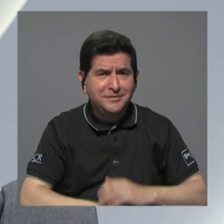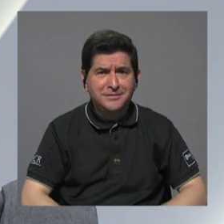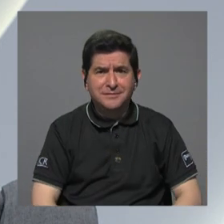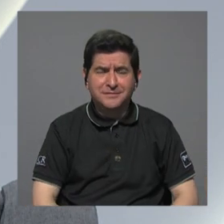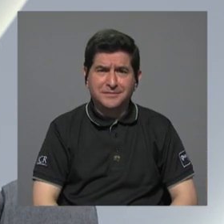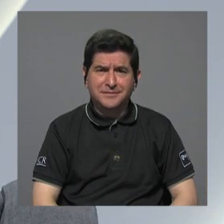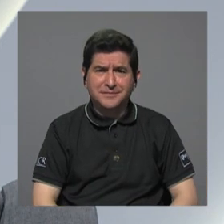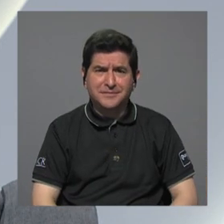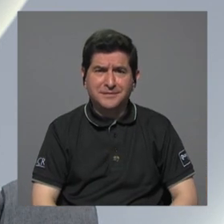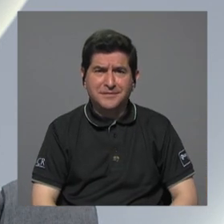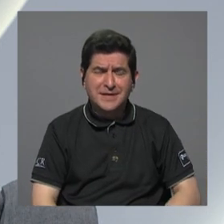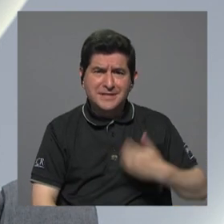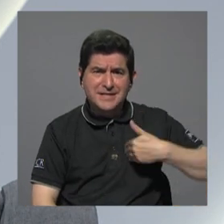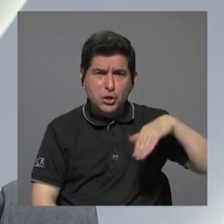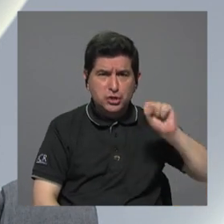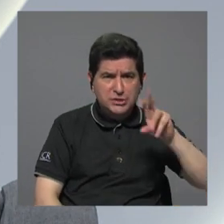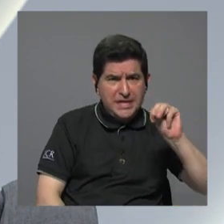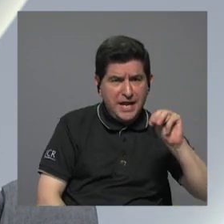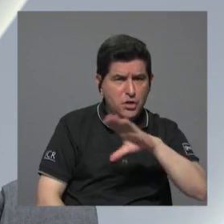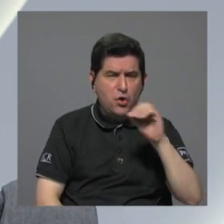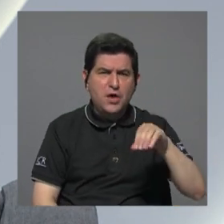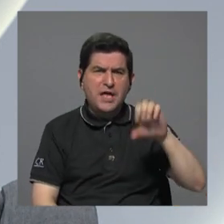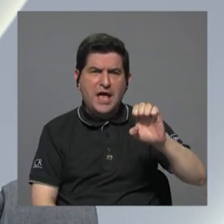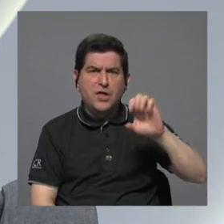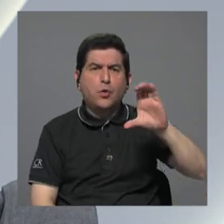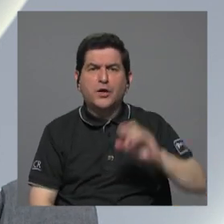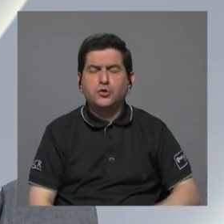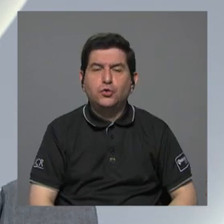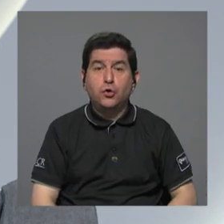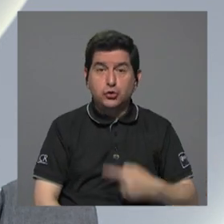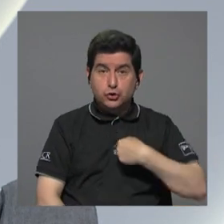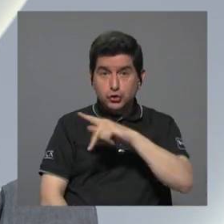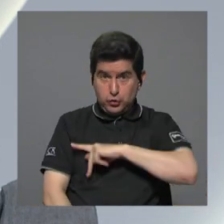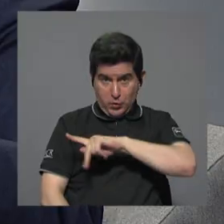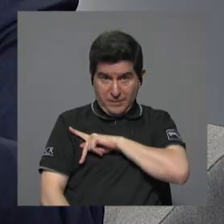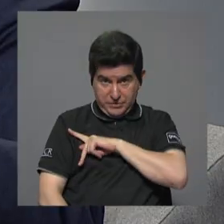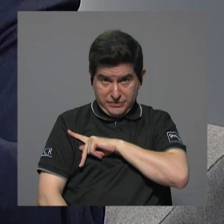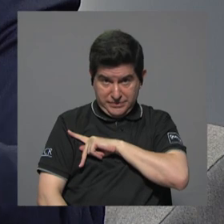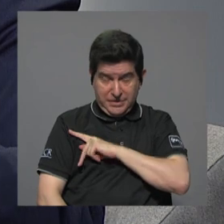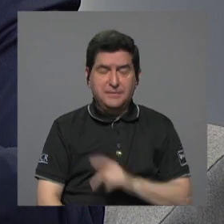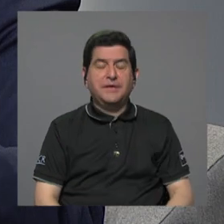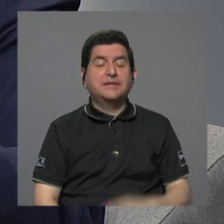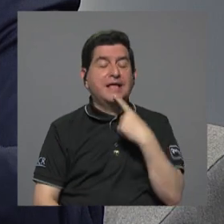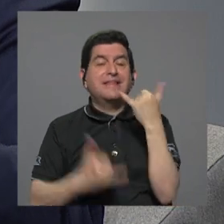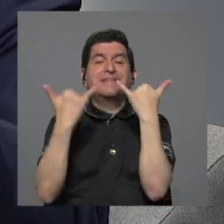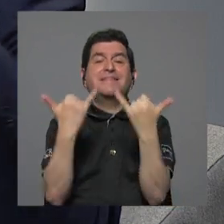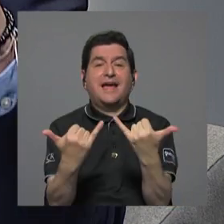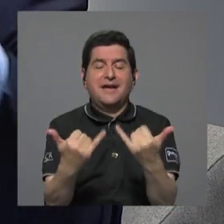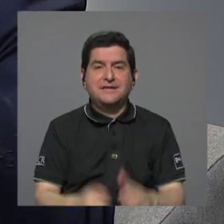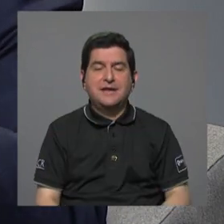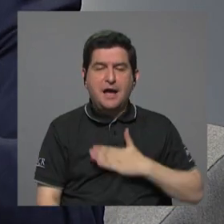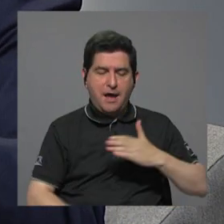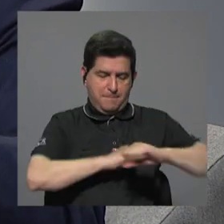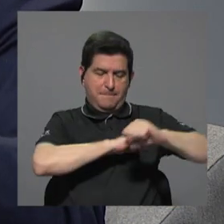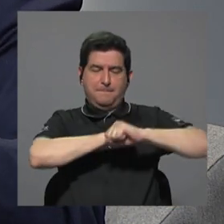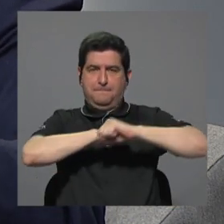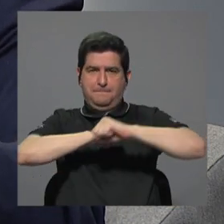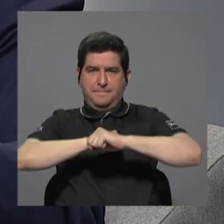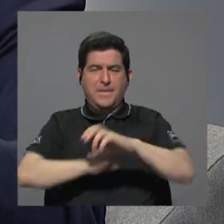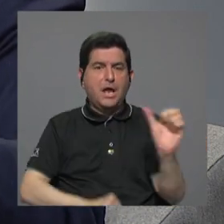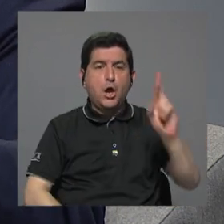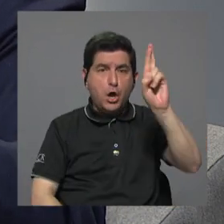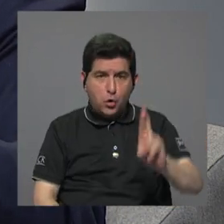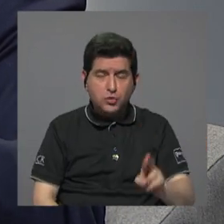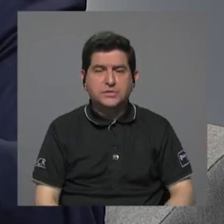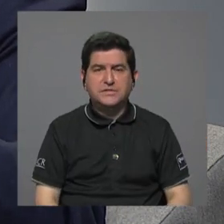don Sergio que haría también don Eduardo Cruzan bueno yo personalmente he indicado en general en mi campaña que Costa